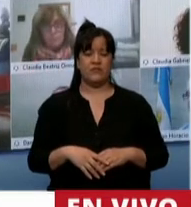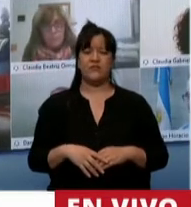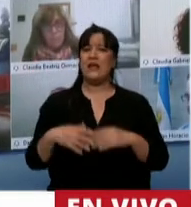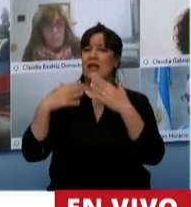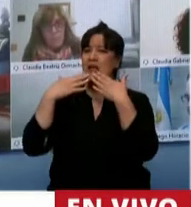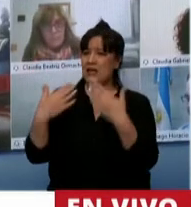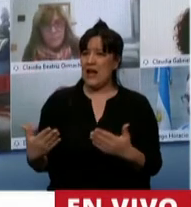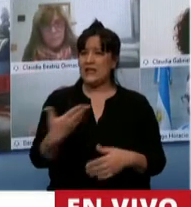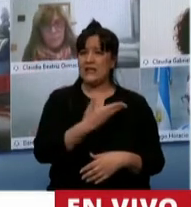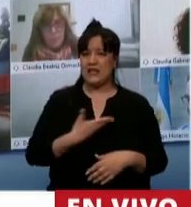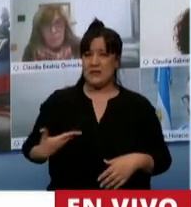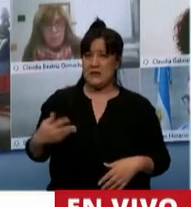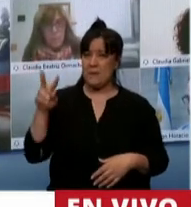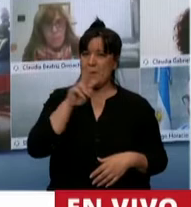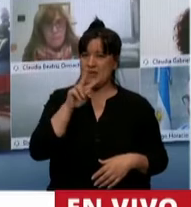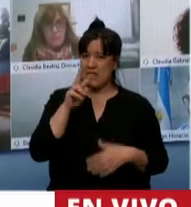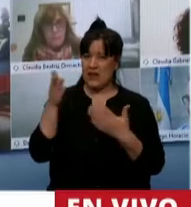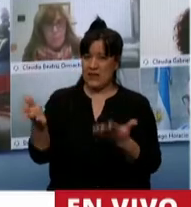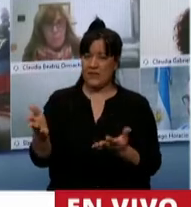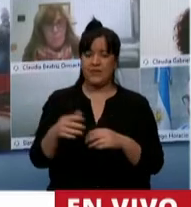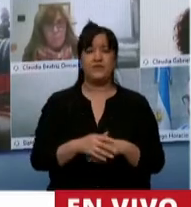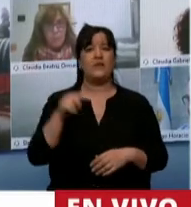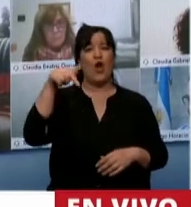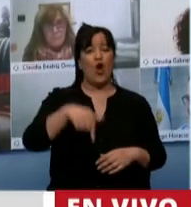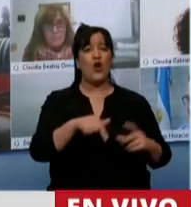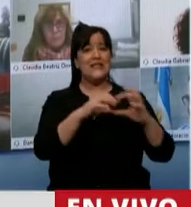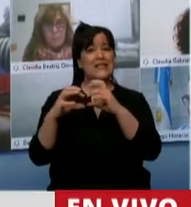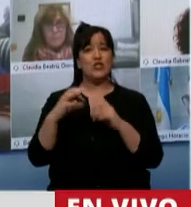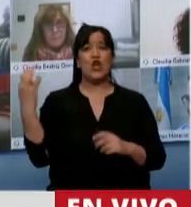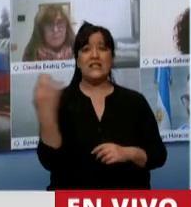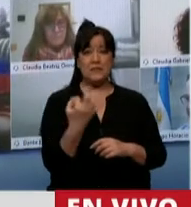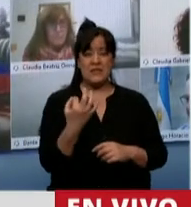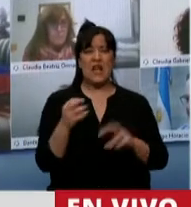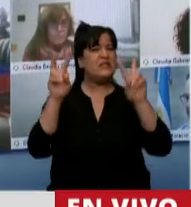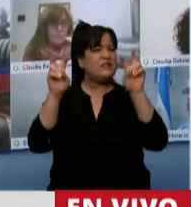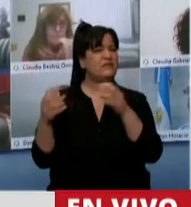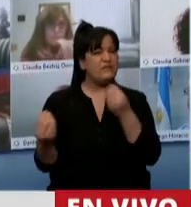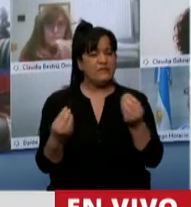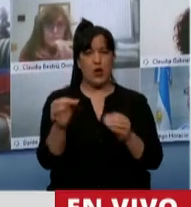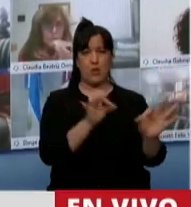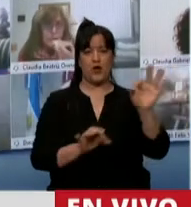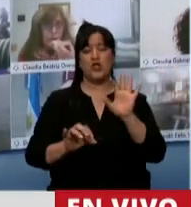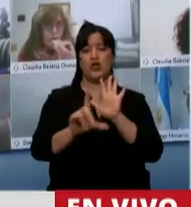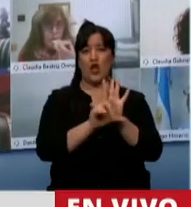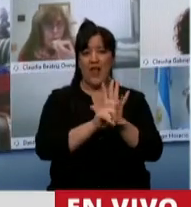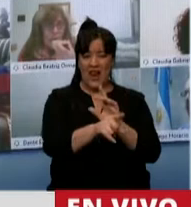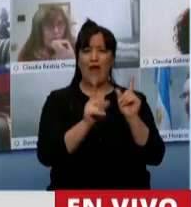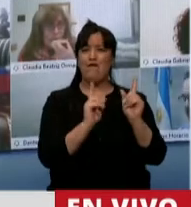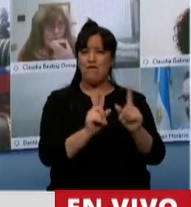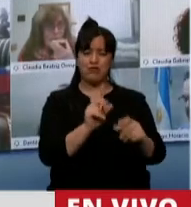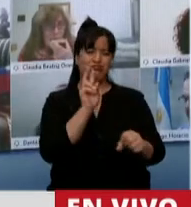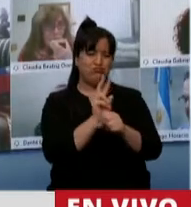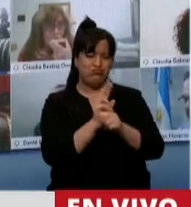Gracias, Presidenta. Bueno, en esta sesión especial estamos tratando el proyecto de ley que se denomina Sostenimiento y